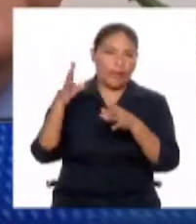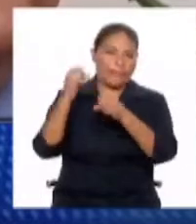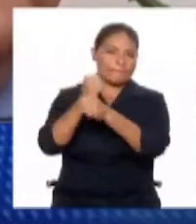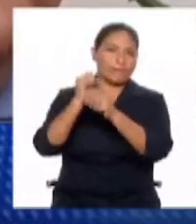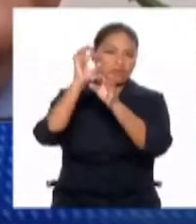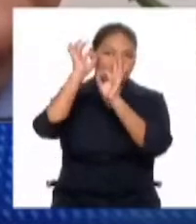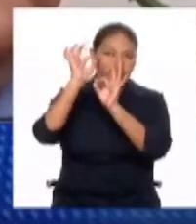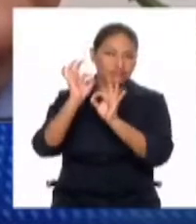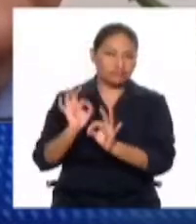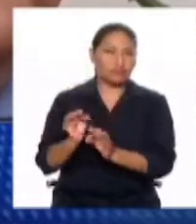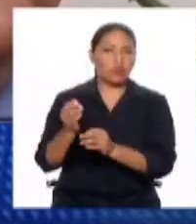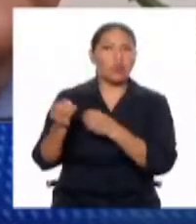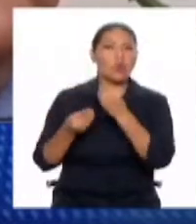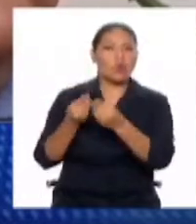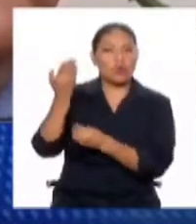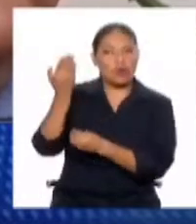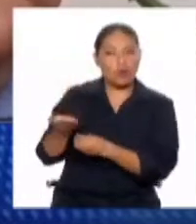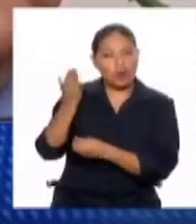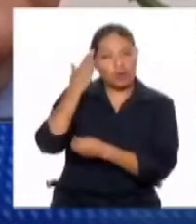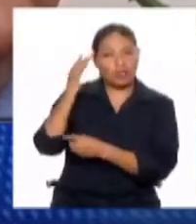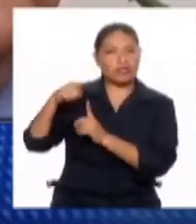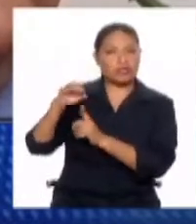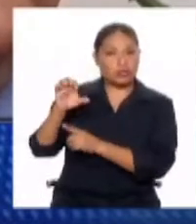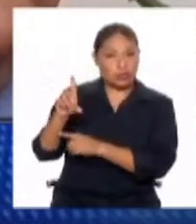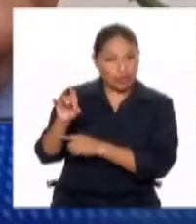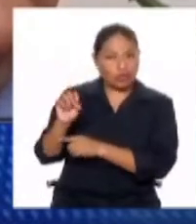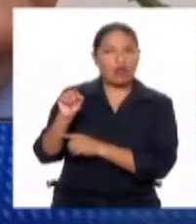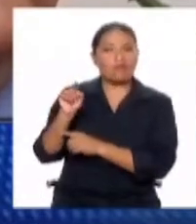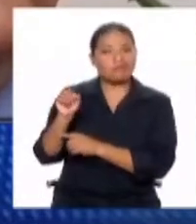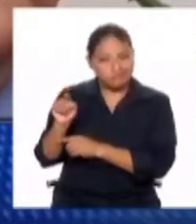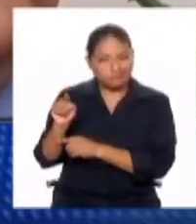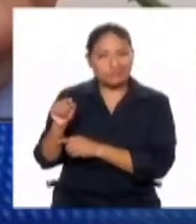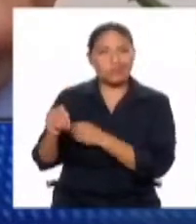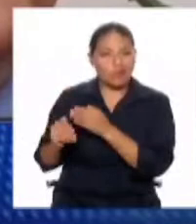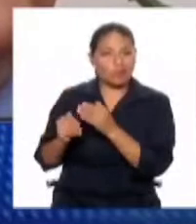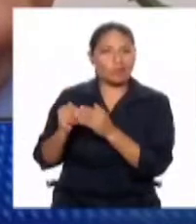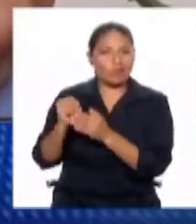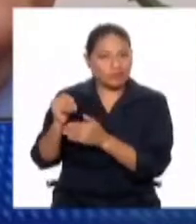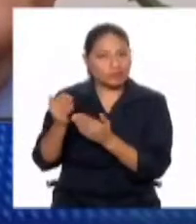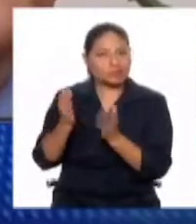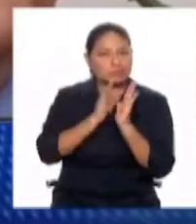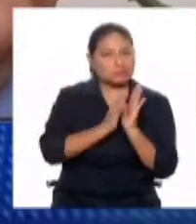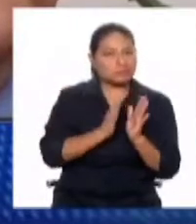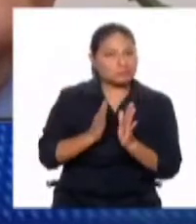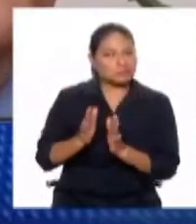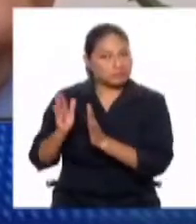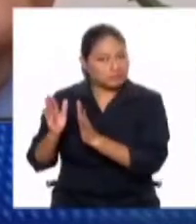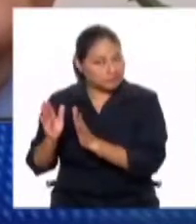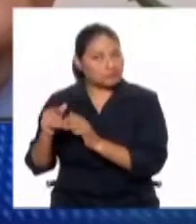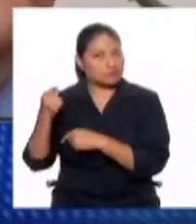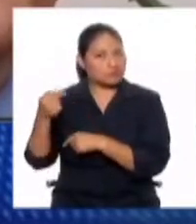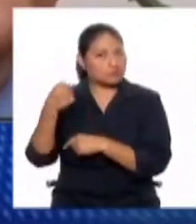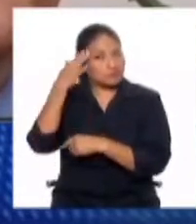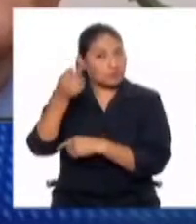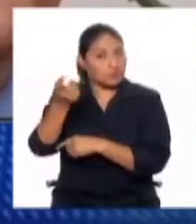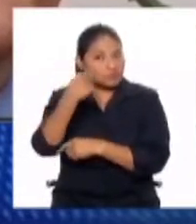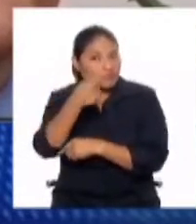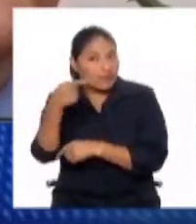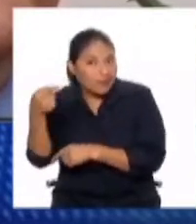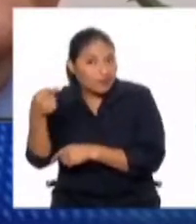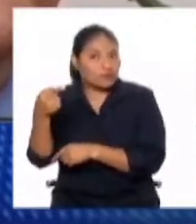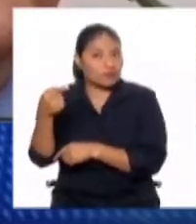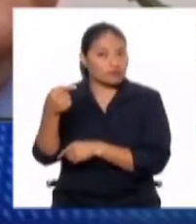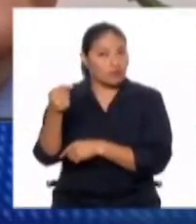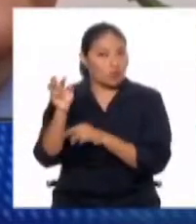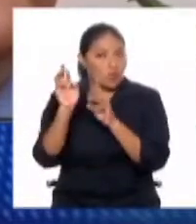precisa de la situación del expresidente. Hemos adelantado incluso un poco cómo se va a ir desarrollando estos casos en la semana. Ojalá podamos